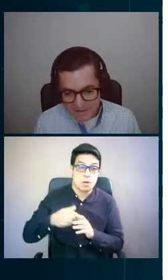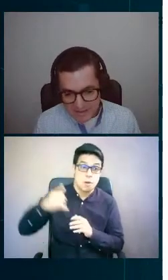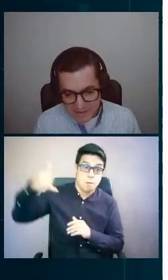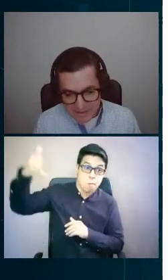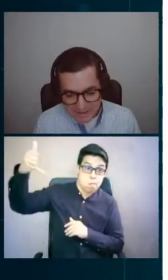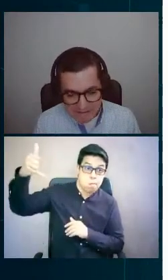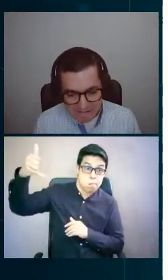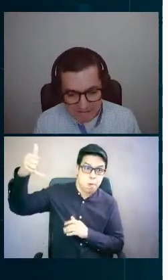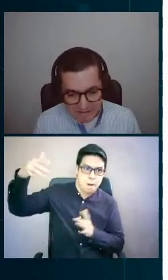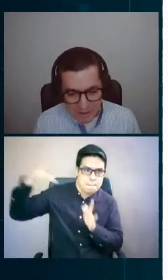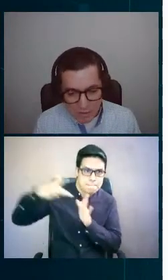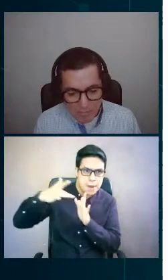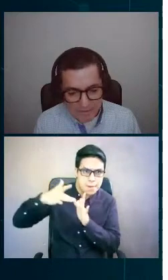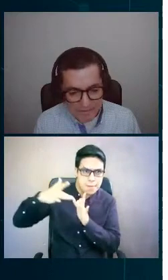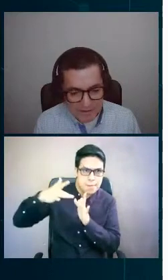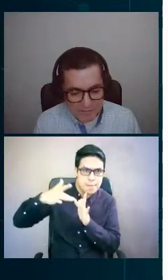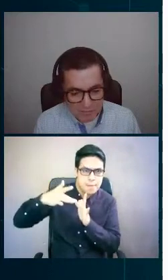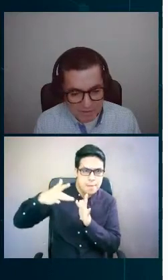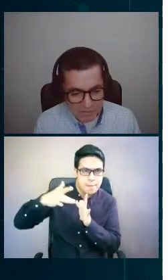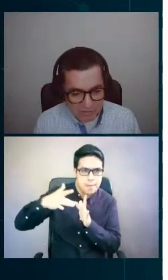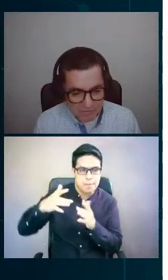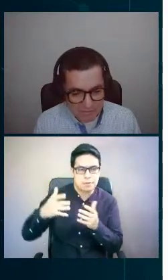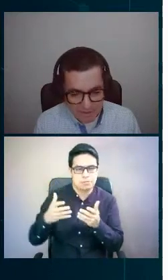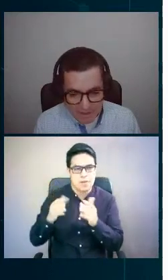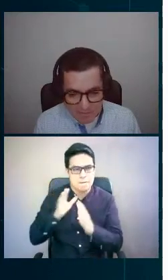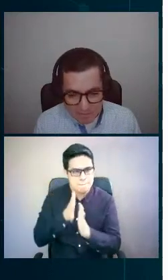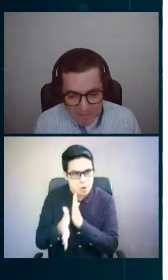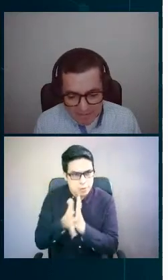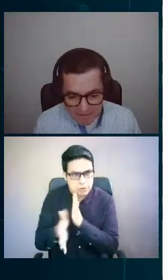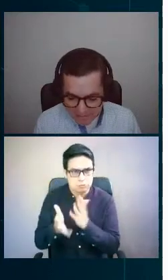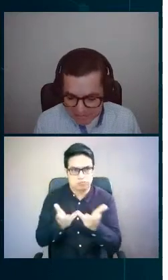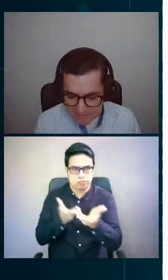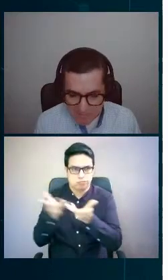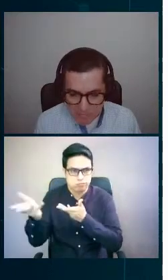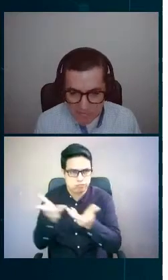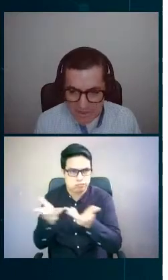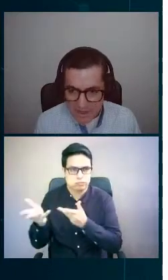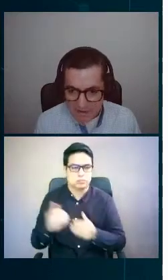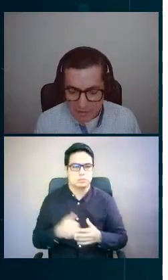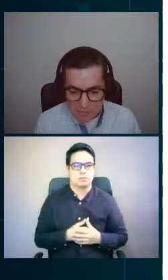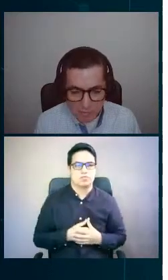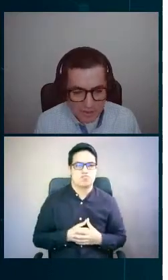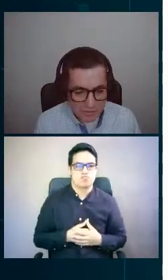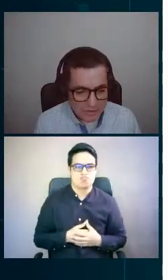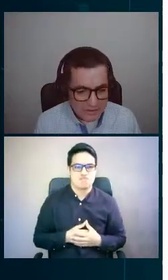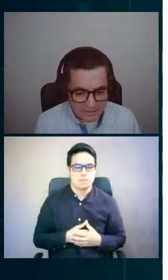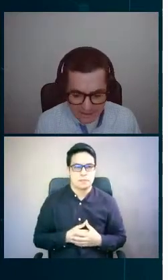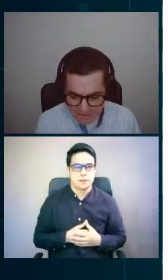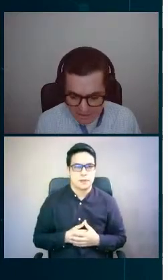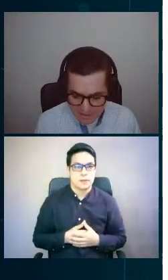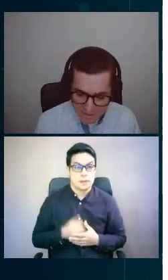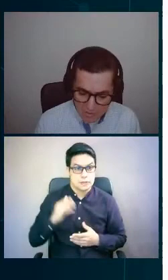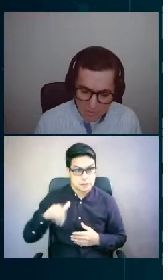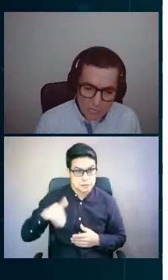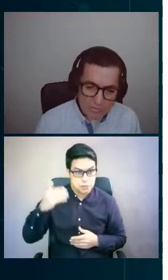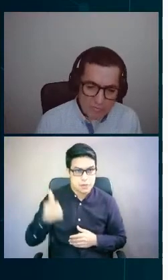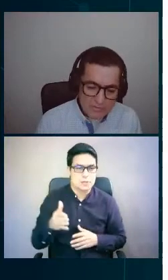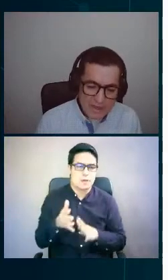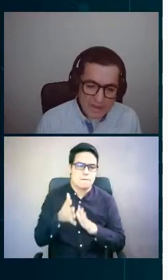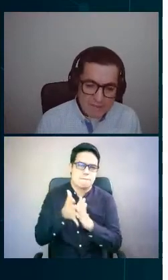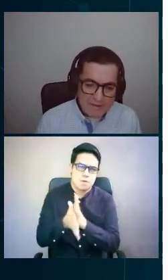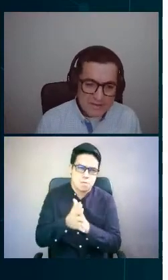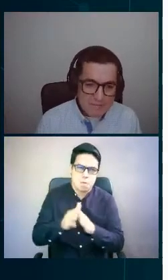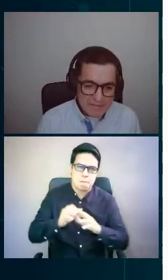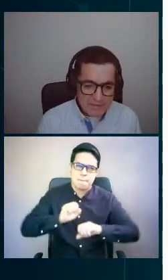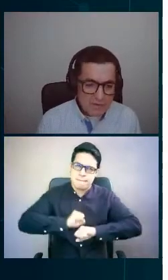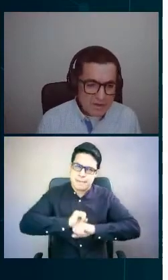que comparten información. Más adelante vamos a ver un poquito en detalle un